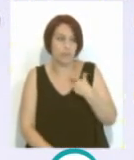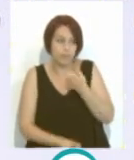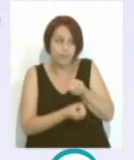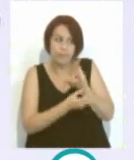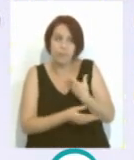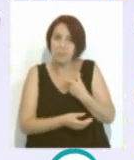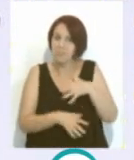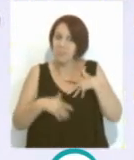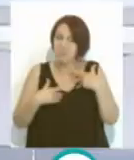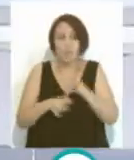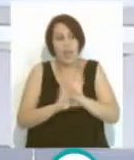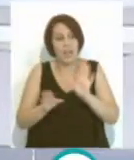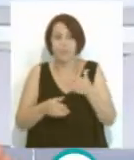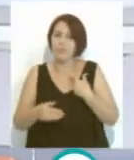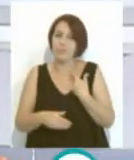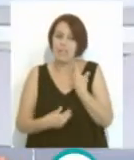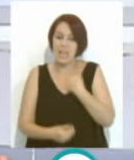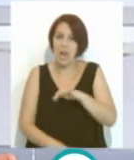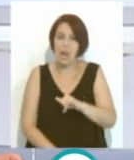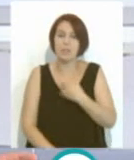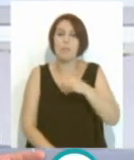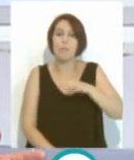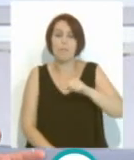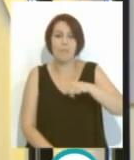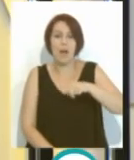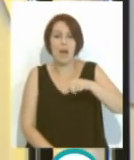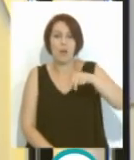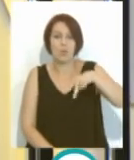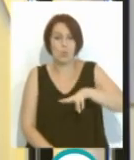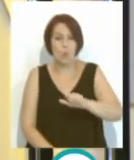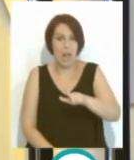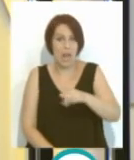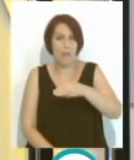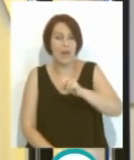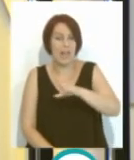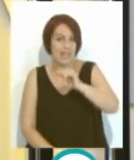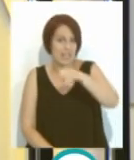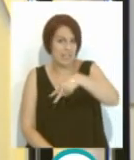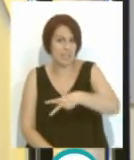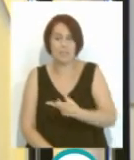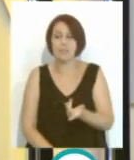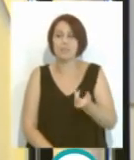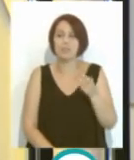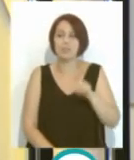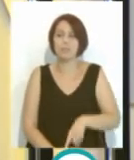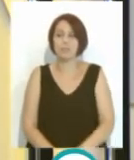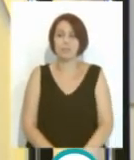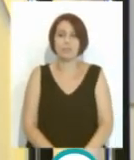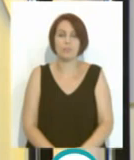ya lo tenemos. Bueno, y también está Manuel Marín. Manuel, ¿cómo te nombro? Manuel, Manuel. Manuel.